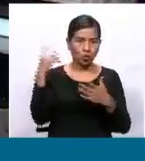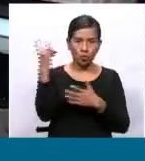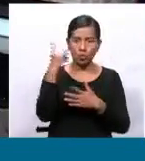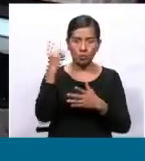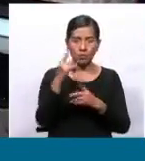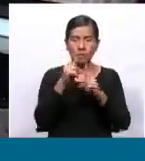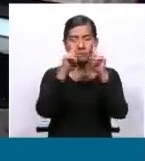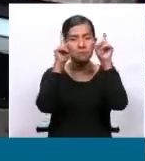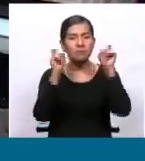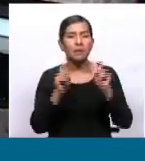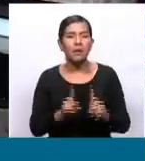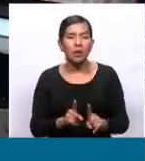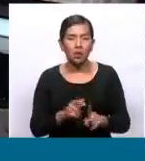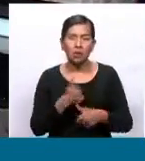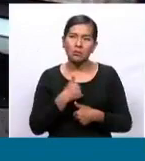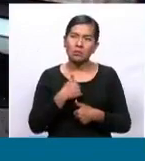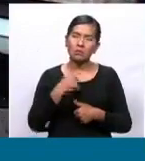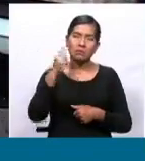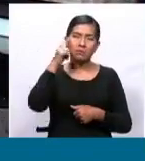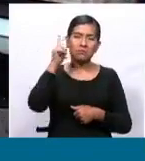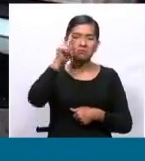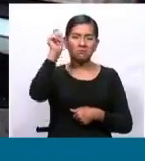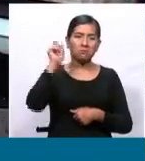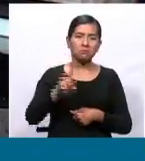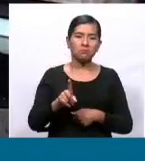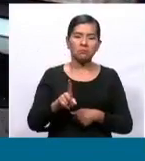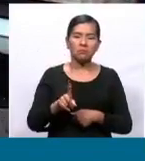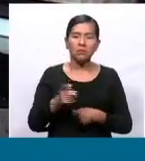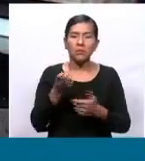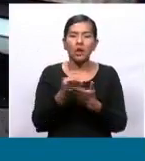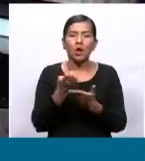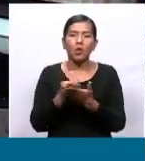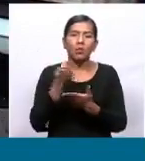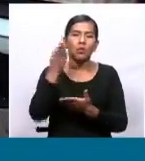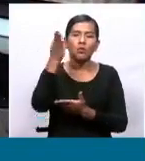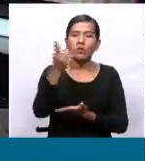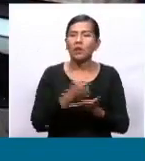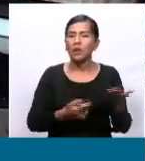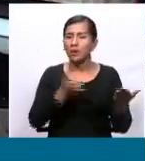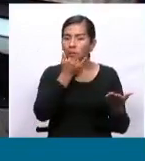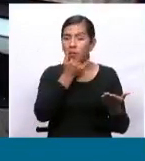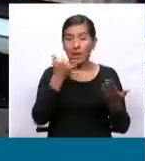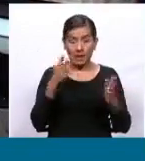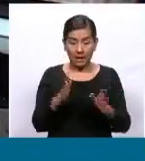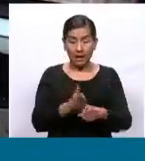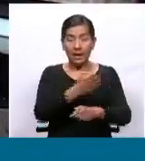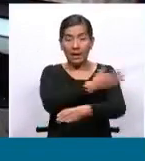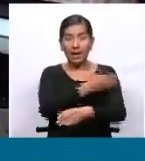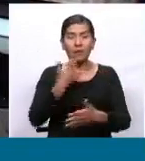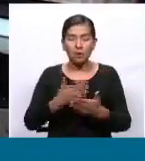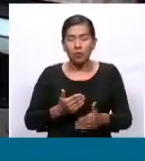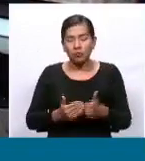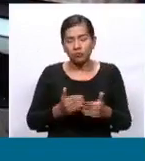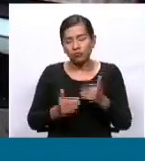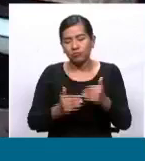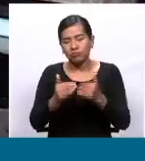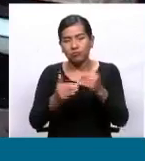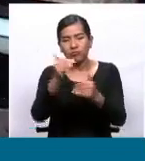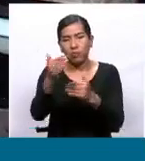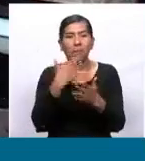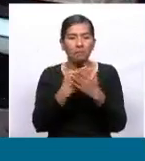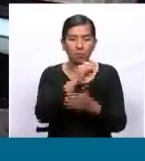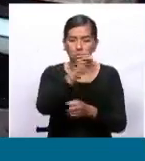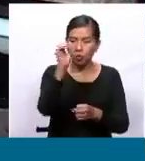bolivianas es ¿qué va a pasar con la economía? Estábamos en franca recuperación con índices muy